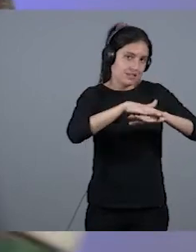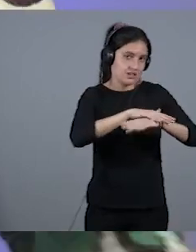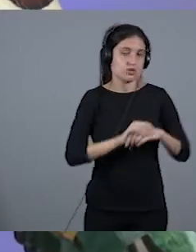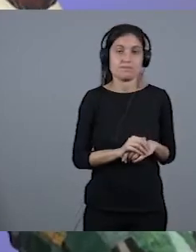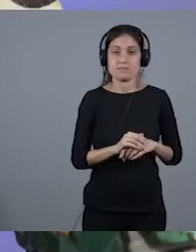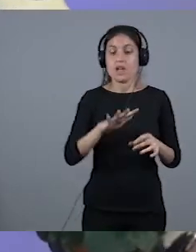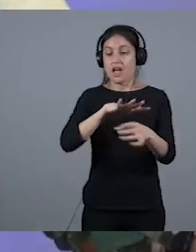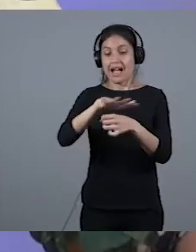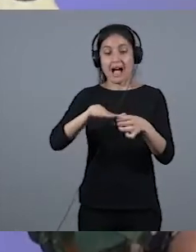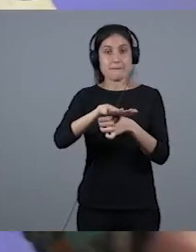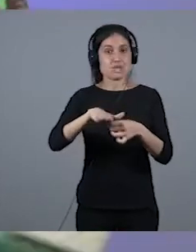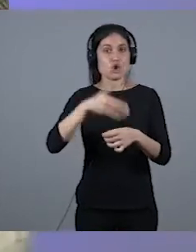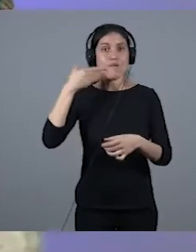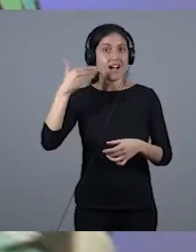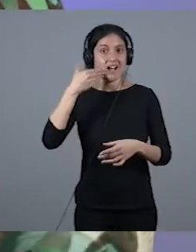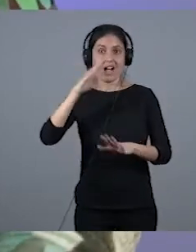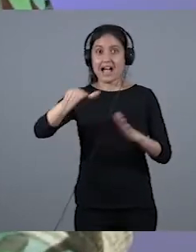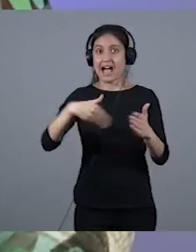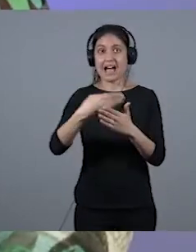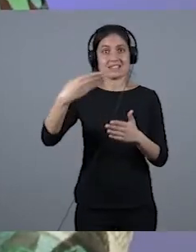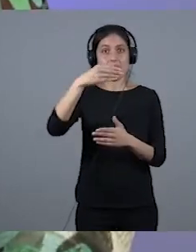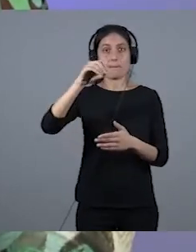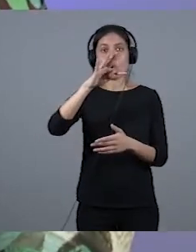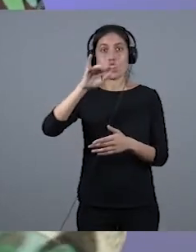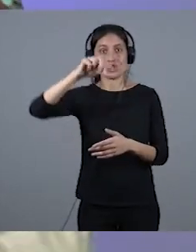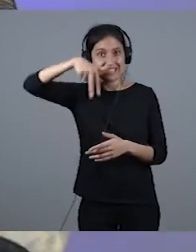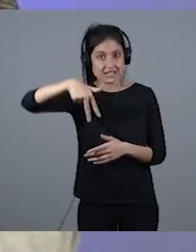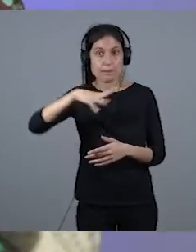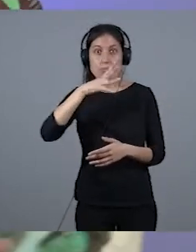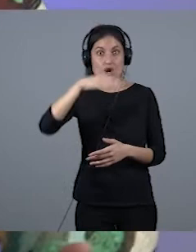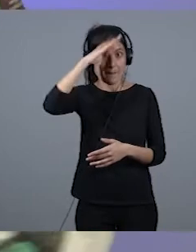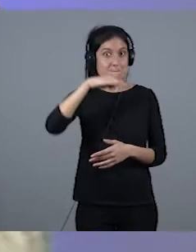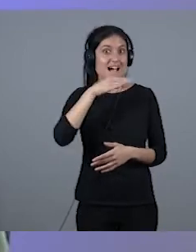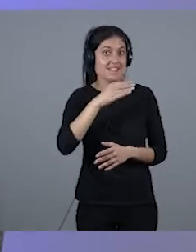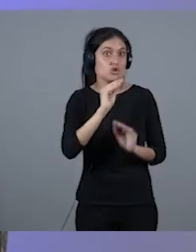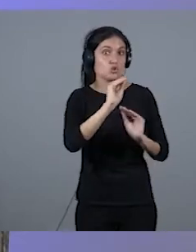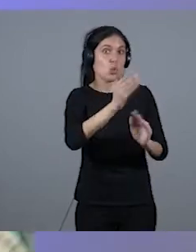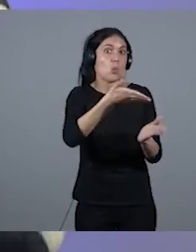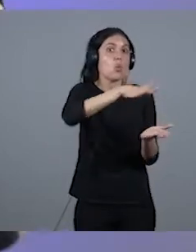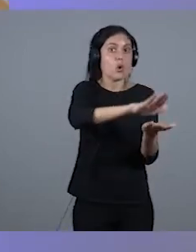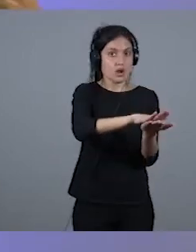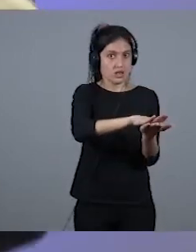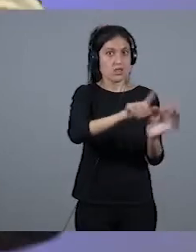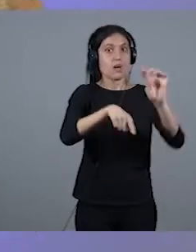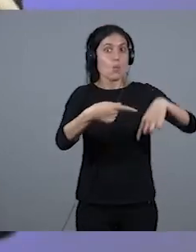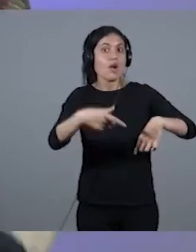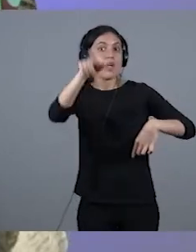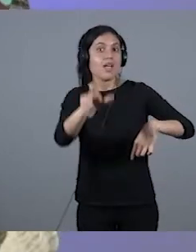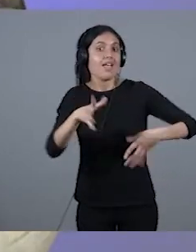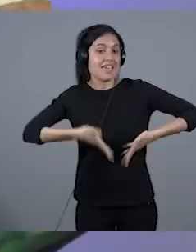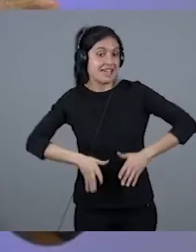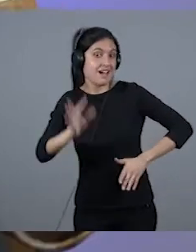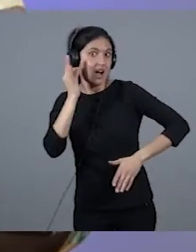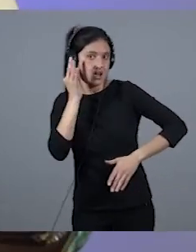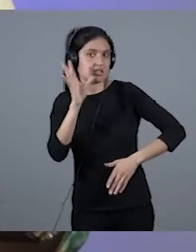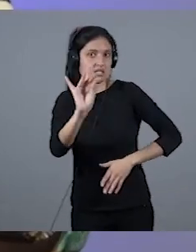otro caso, que hasta que no ha llegado Botín, al morirse su padre, Emilio Botín, pues resulta que ella estaba, y ella sí